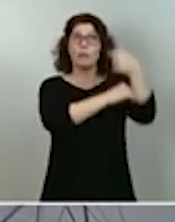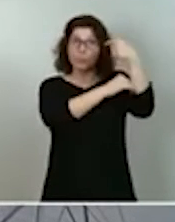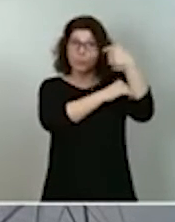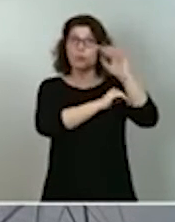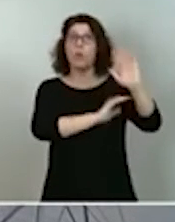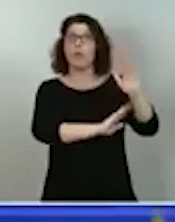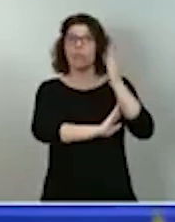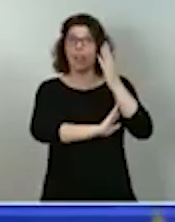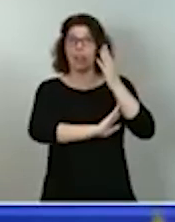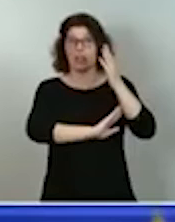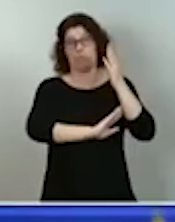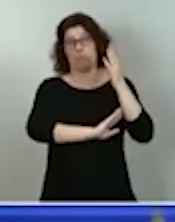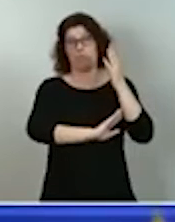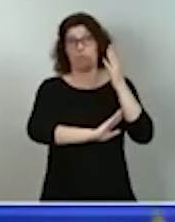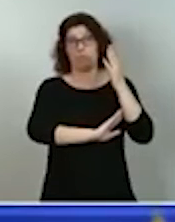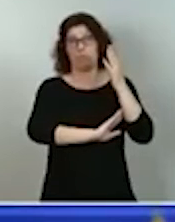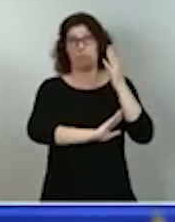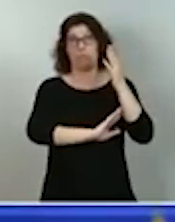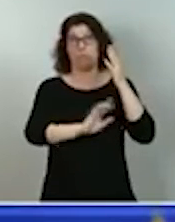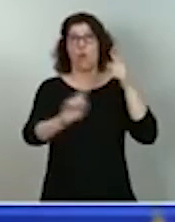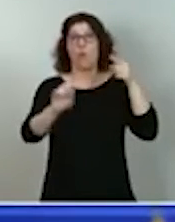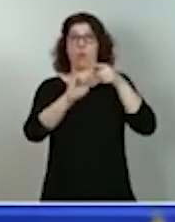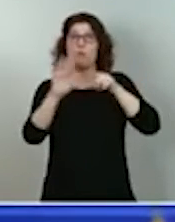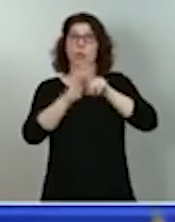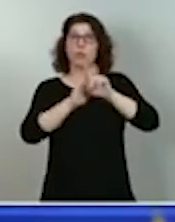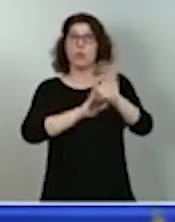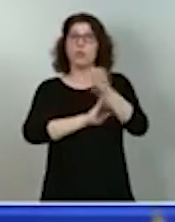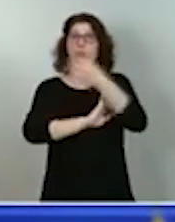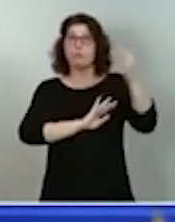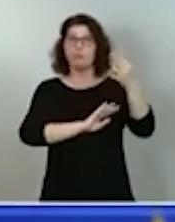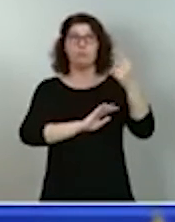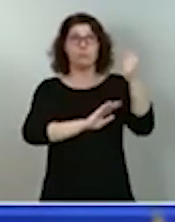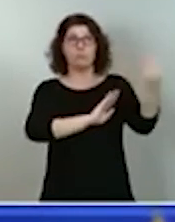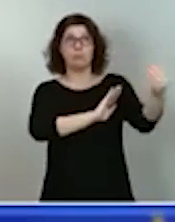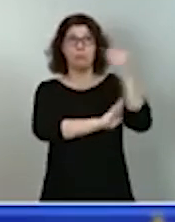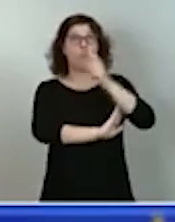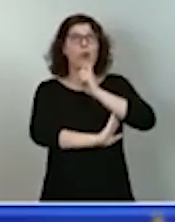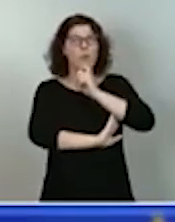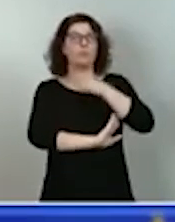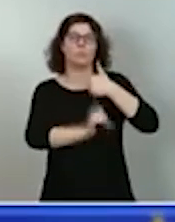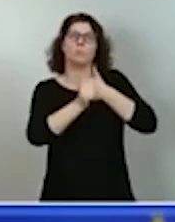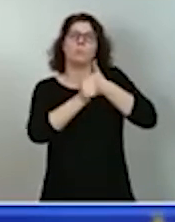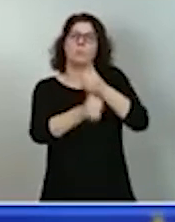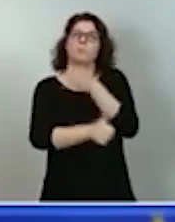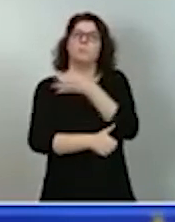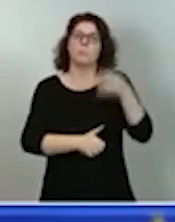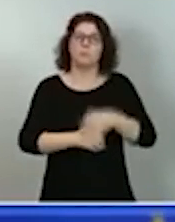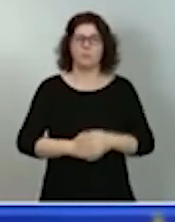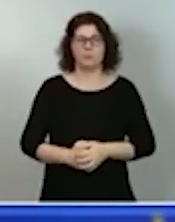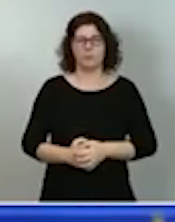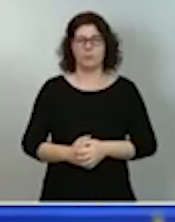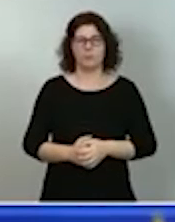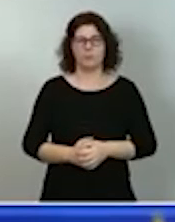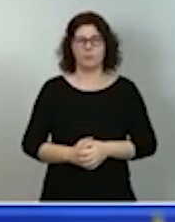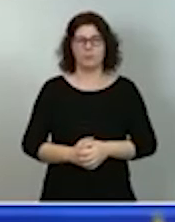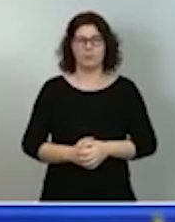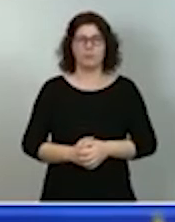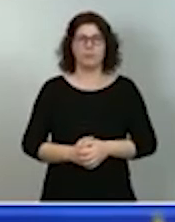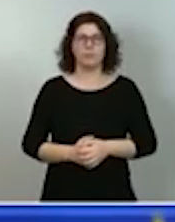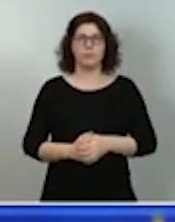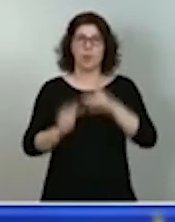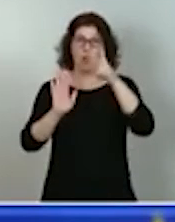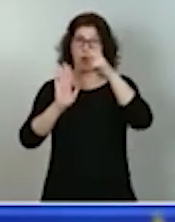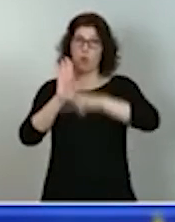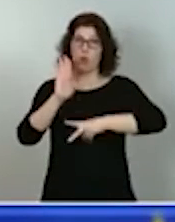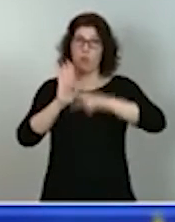producirse la gestión eficaz de estos fondos en nuestro país. Tenemos que hacer modificaciones normativas y administrativas